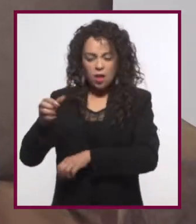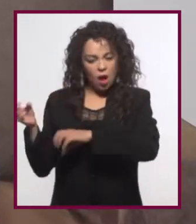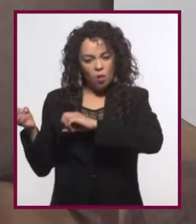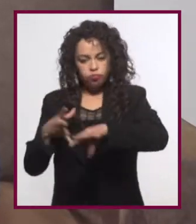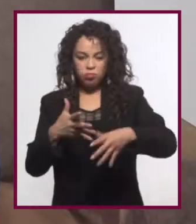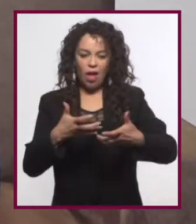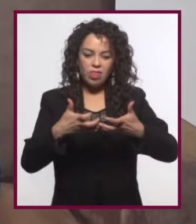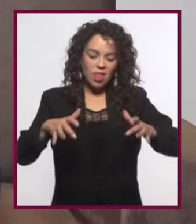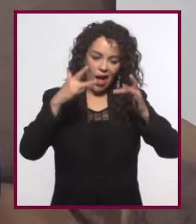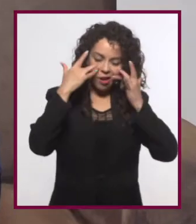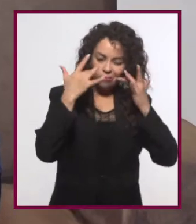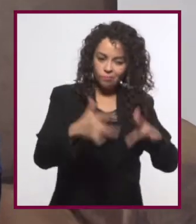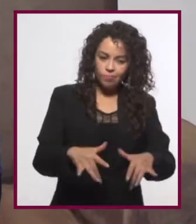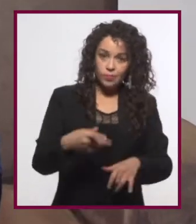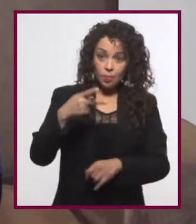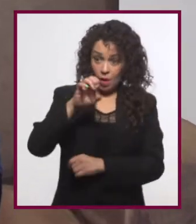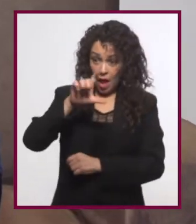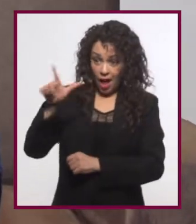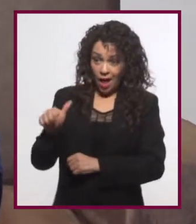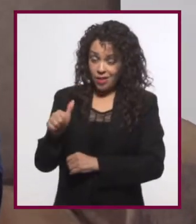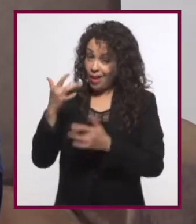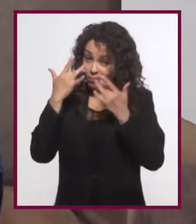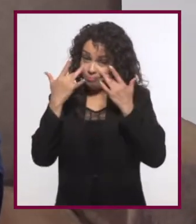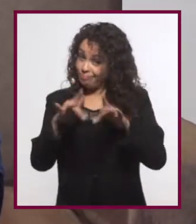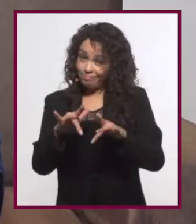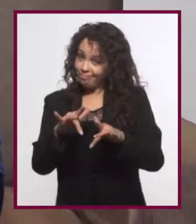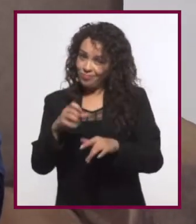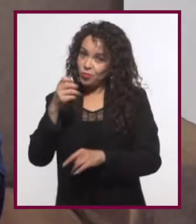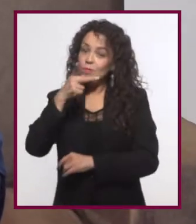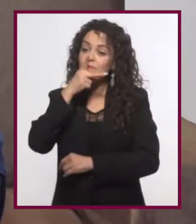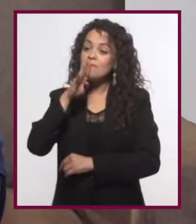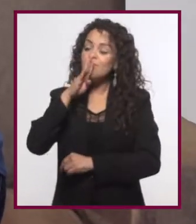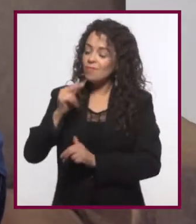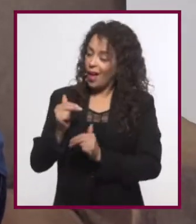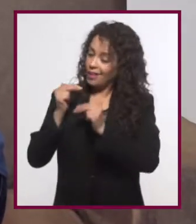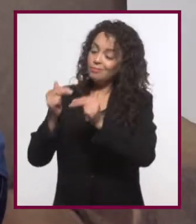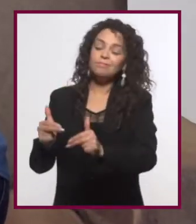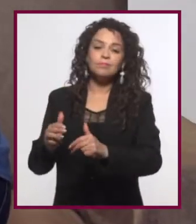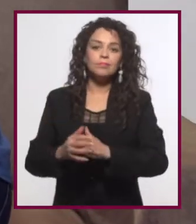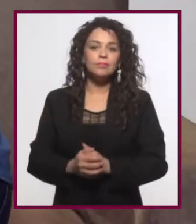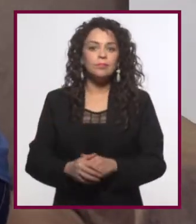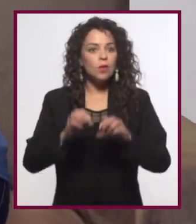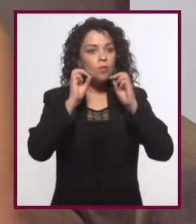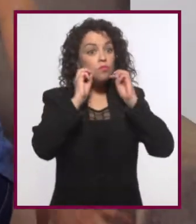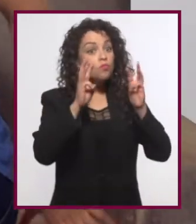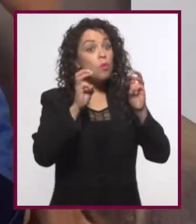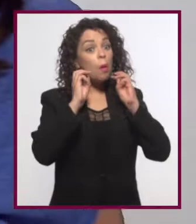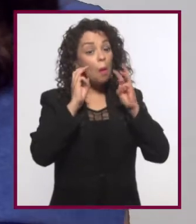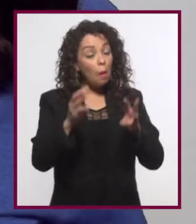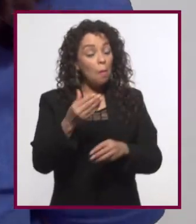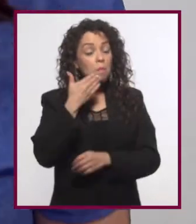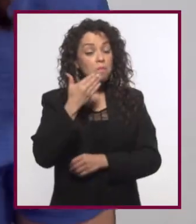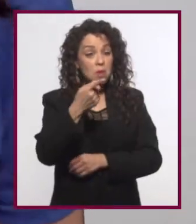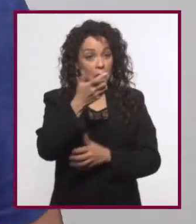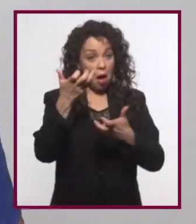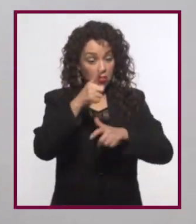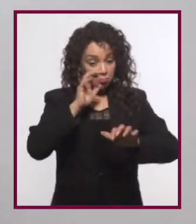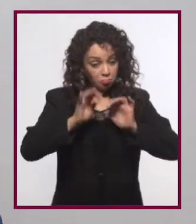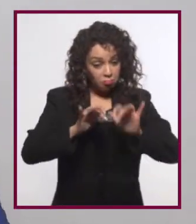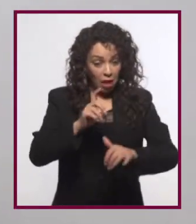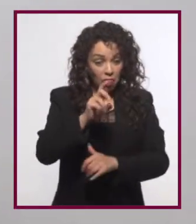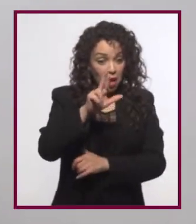tierras. Pero ella no dejaría esas tierras que sus padres le heredaron. Wow, qué buen drama estás